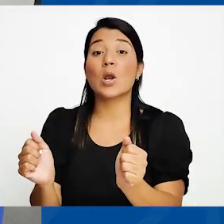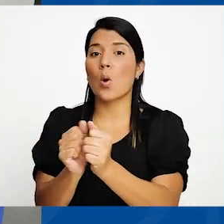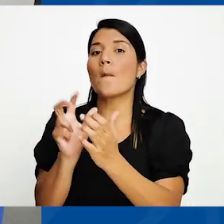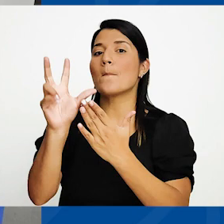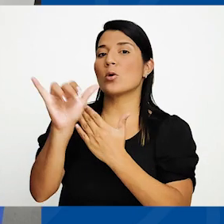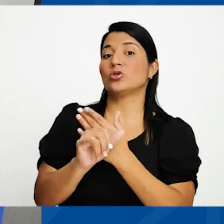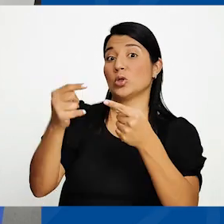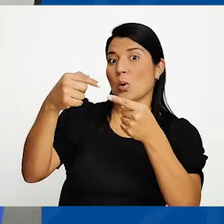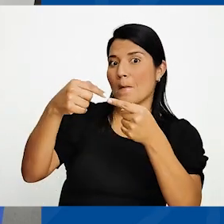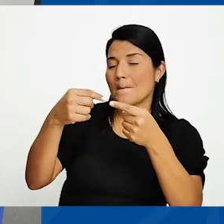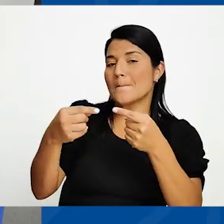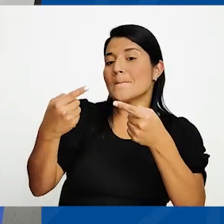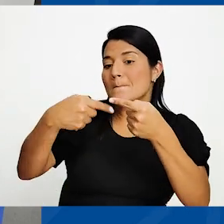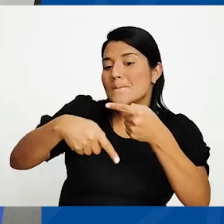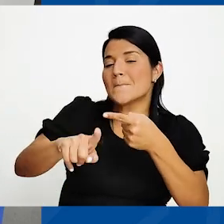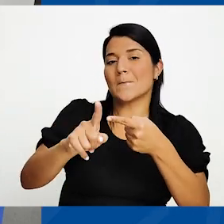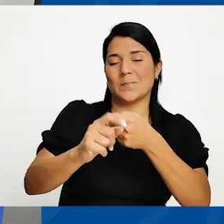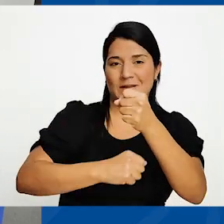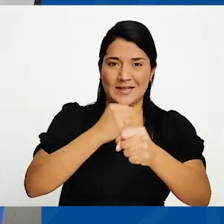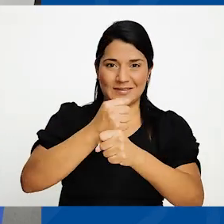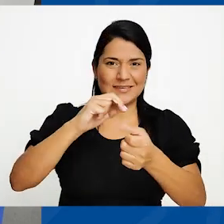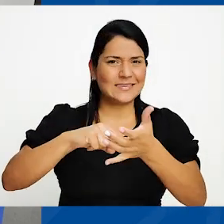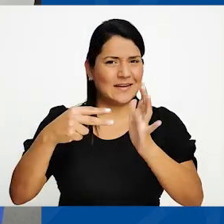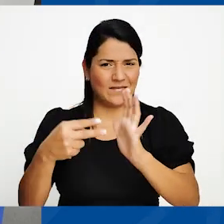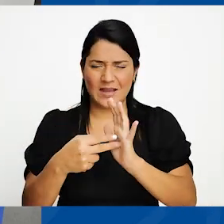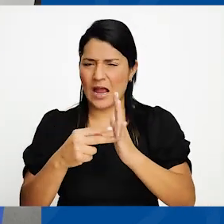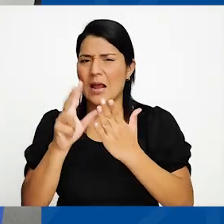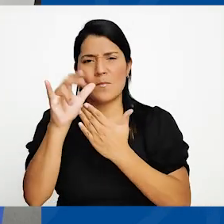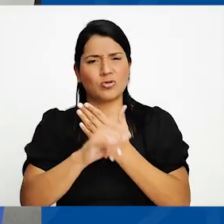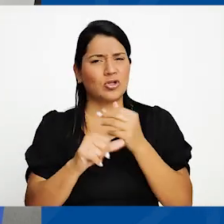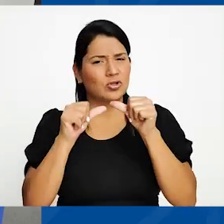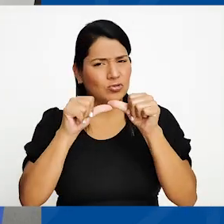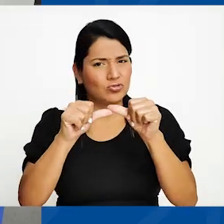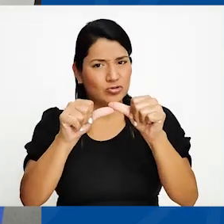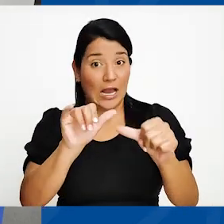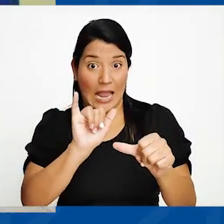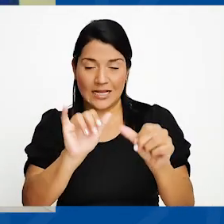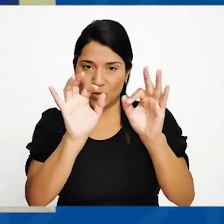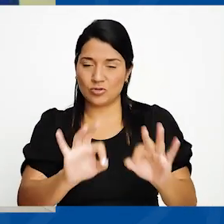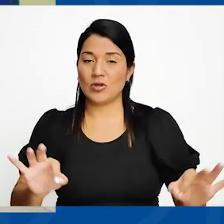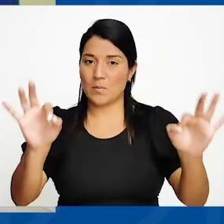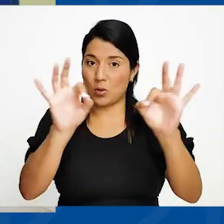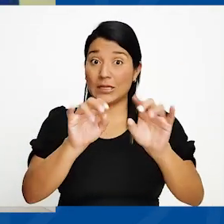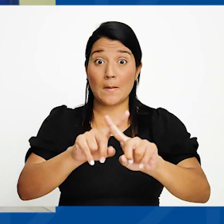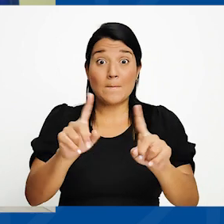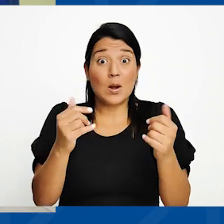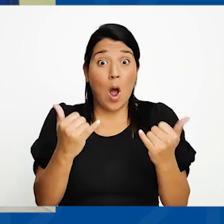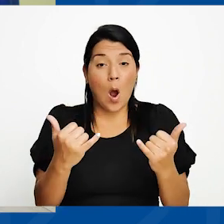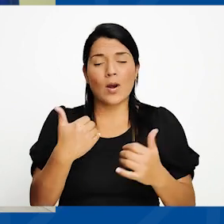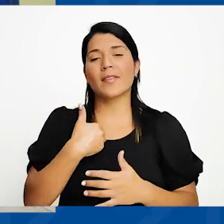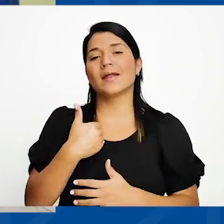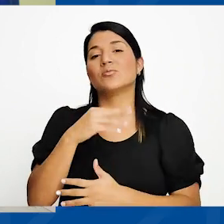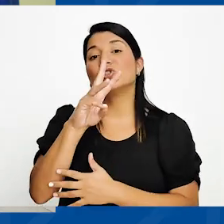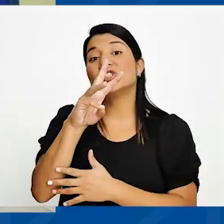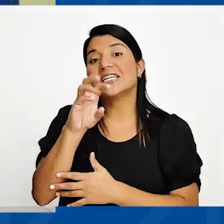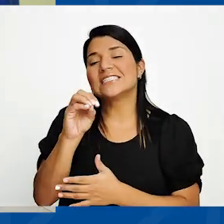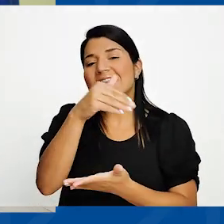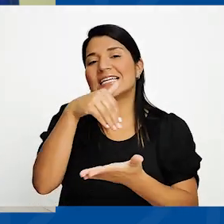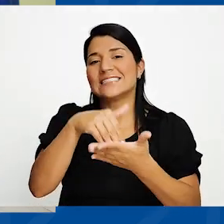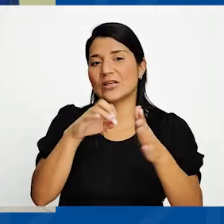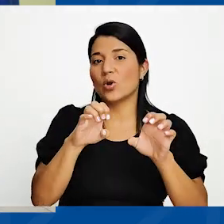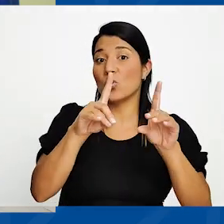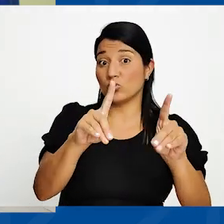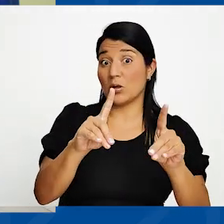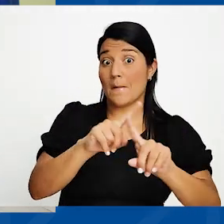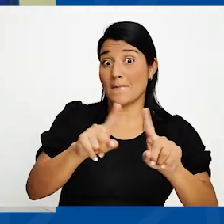en próximos años. Es decir, hacer que el proyecto se mantenga en el tiempo, que es lo más importante. Pero 60 es el número que tenemos hoy. Iniciamos